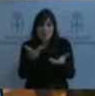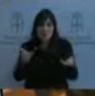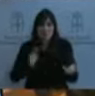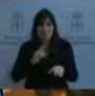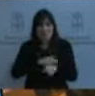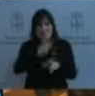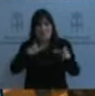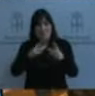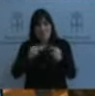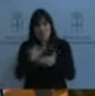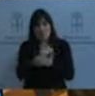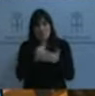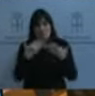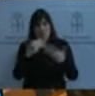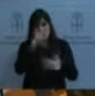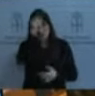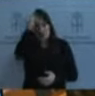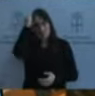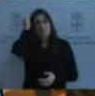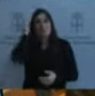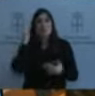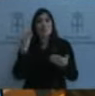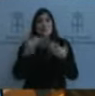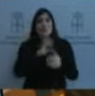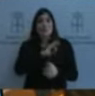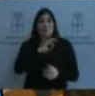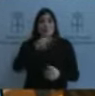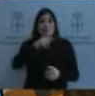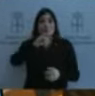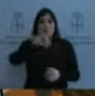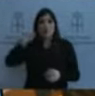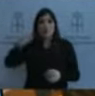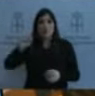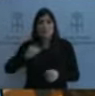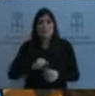Gracias, señor García. Señor presidente, tiene la palabra.